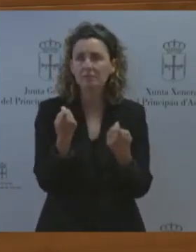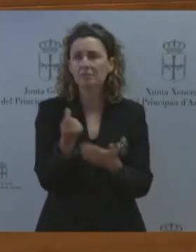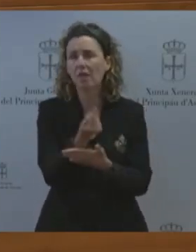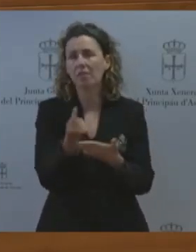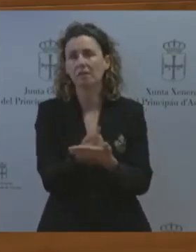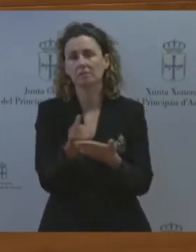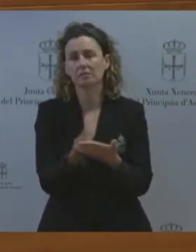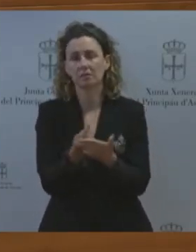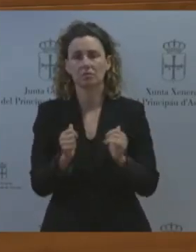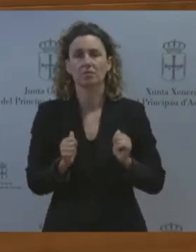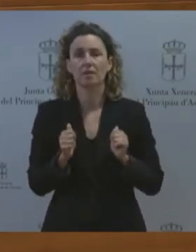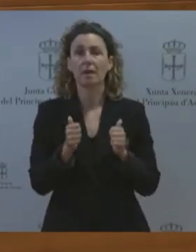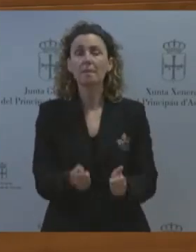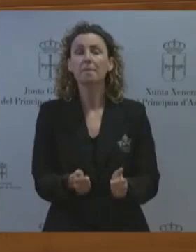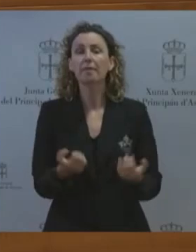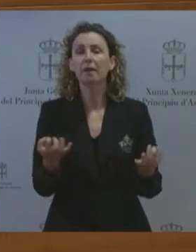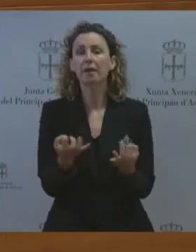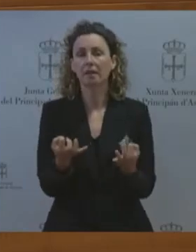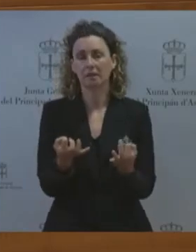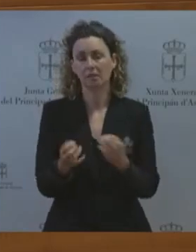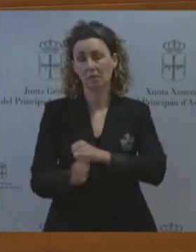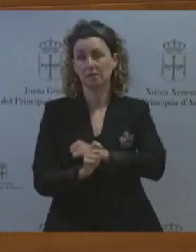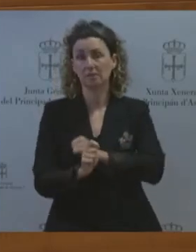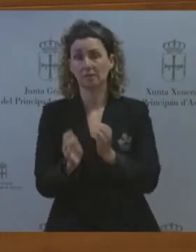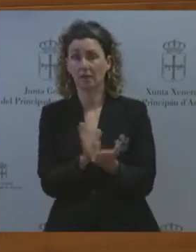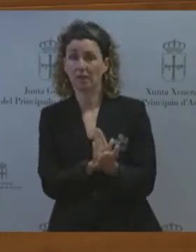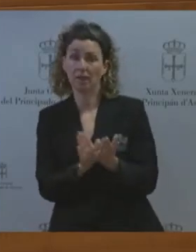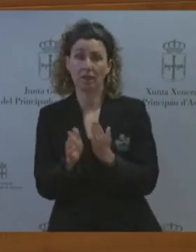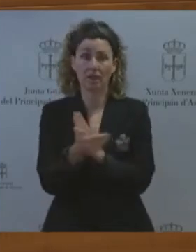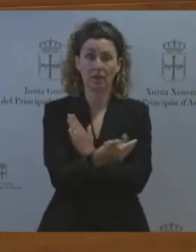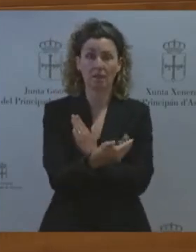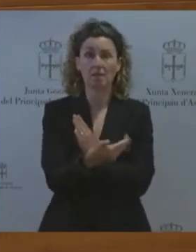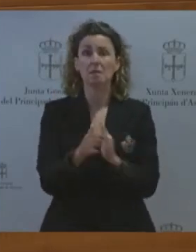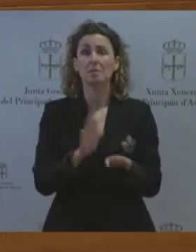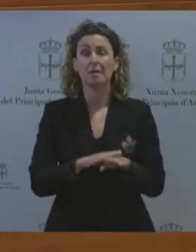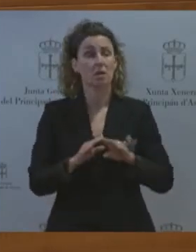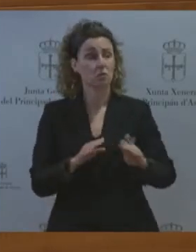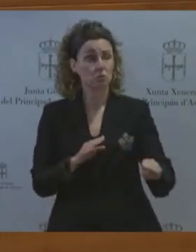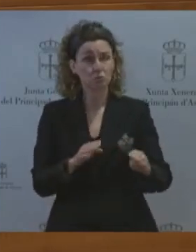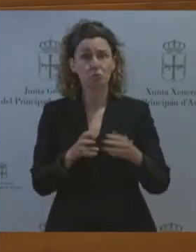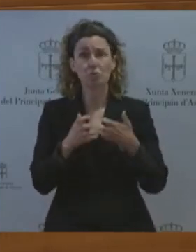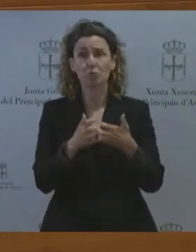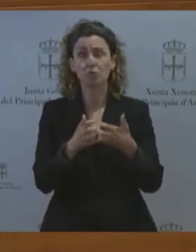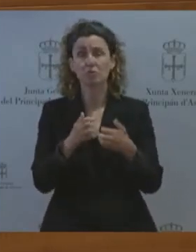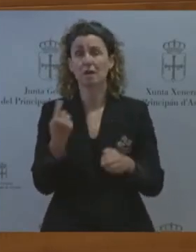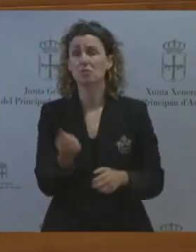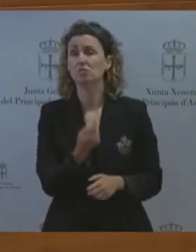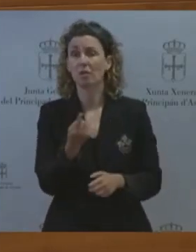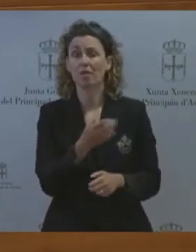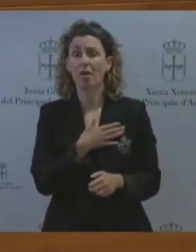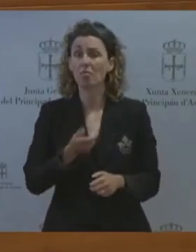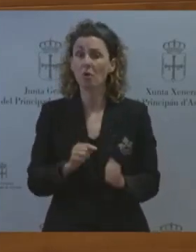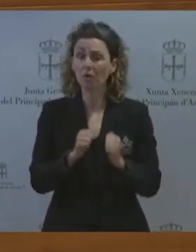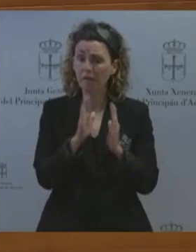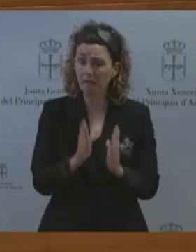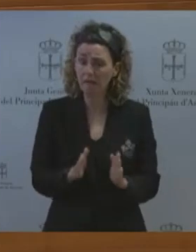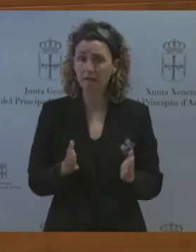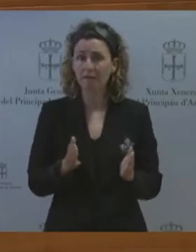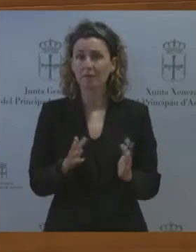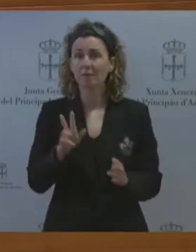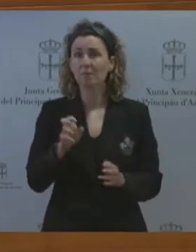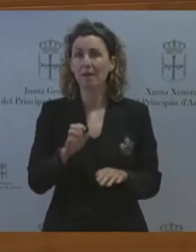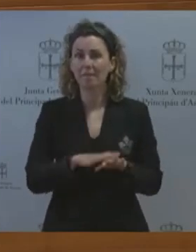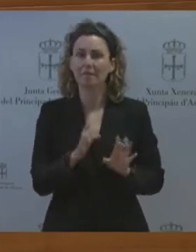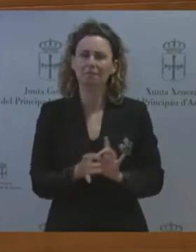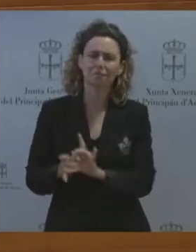transversal a fin de hacer efectiva la lucha contra la soledad no deseada que sirva para unar acciones que vayan desde la prevención la